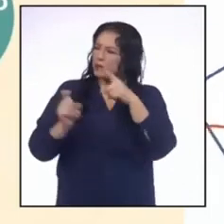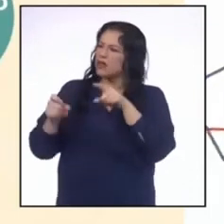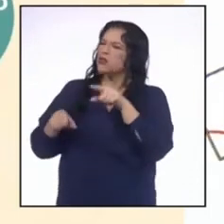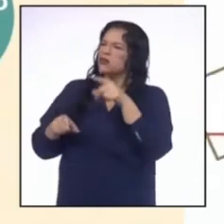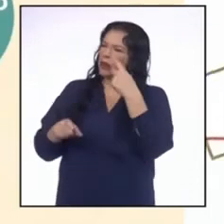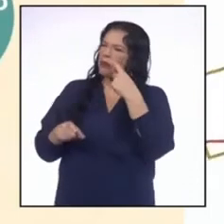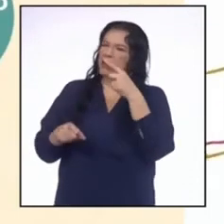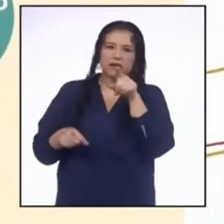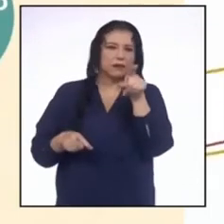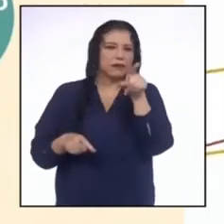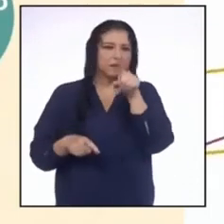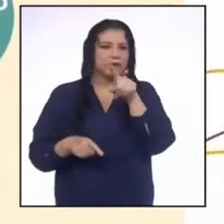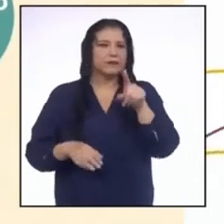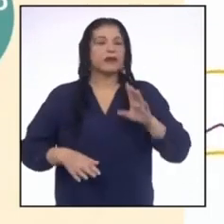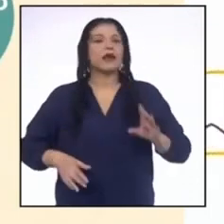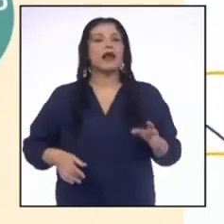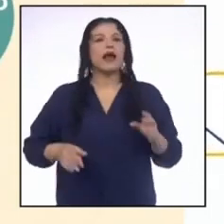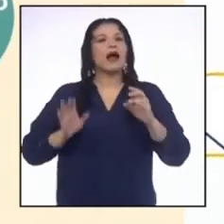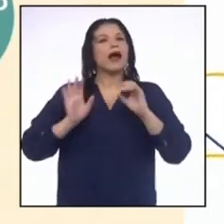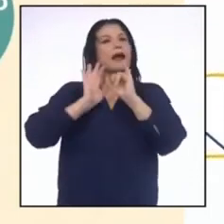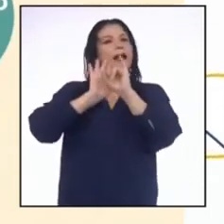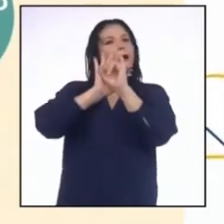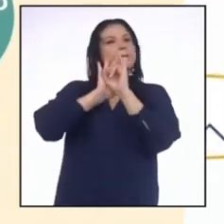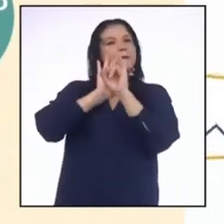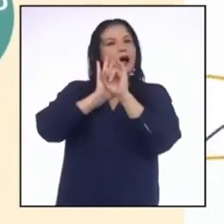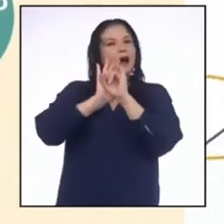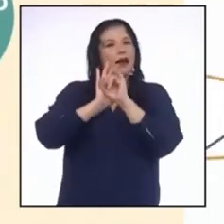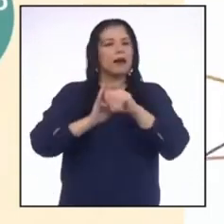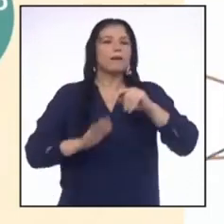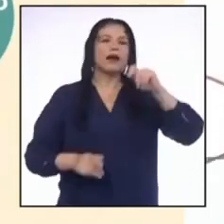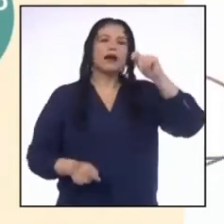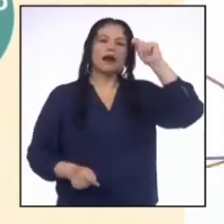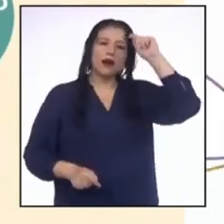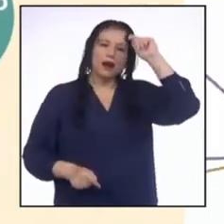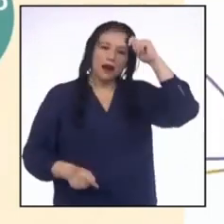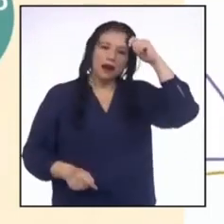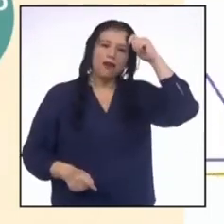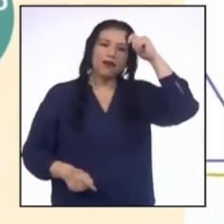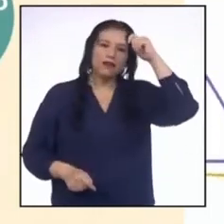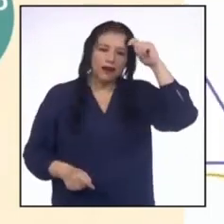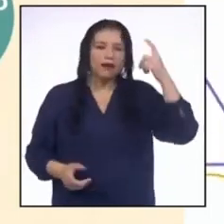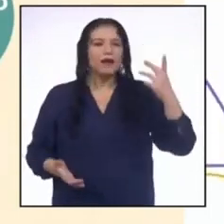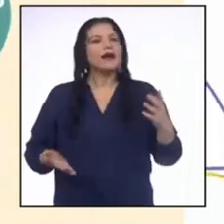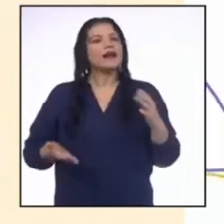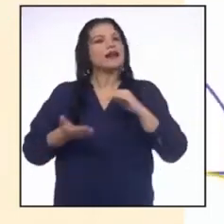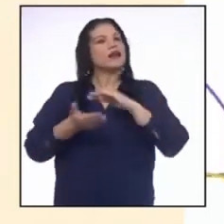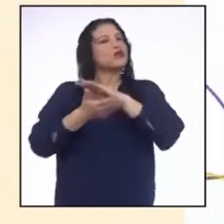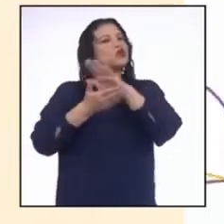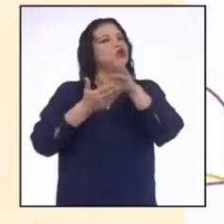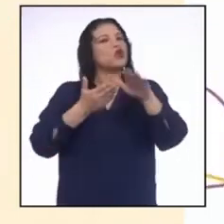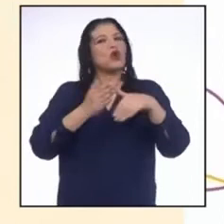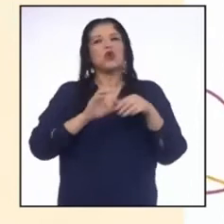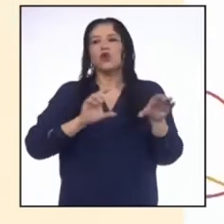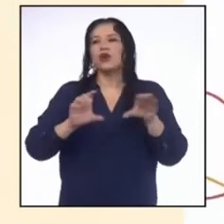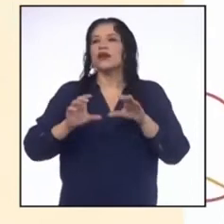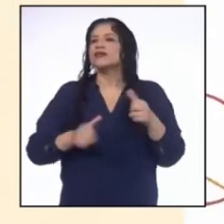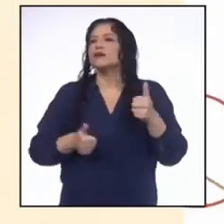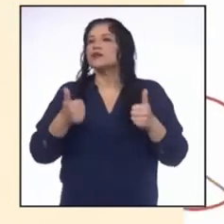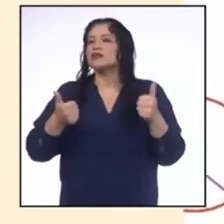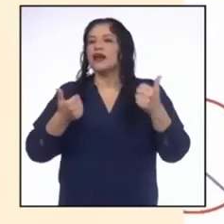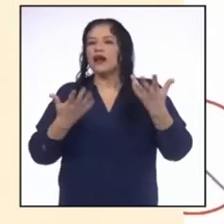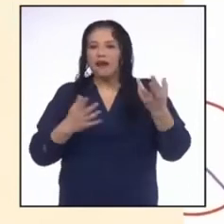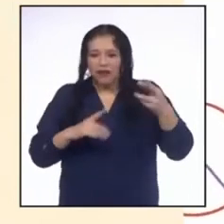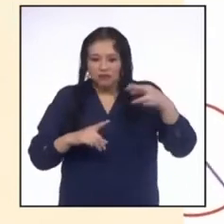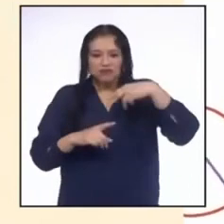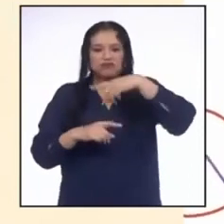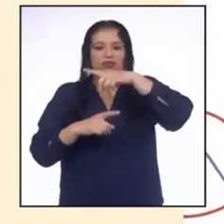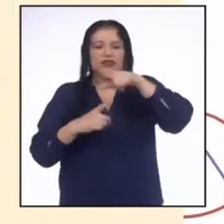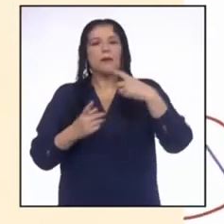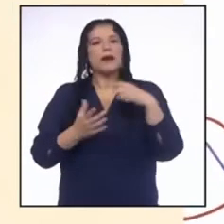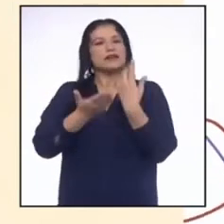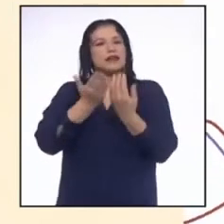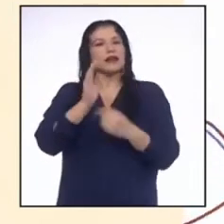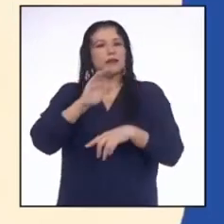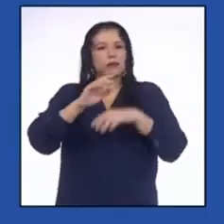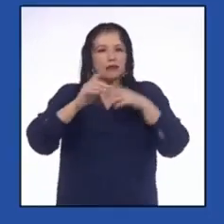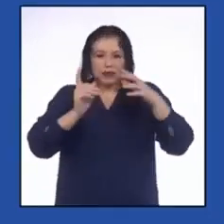y ella me dijo que la imagen le recordaba que casi todo lo que hacemos gira en torno a la electricidad.